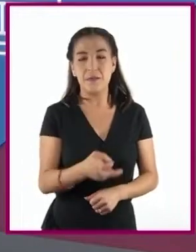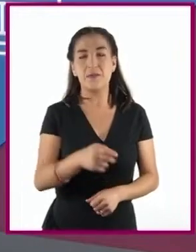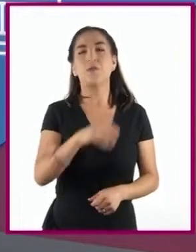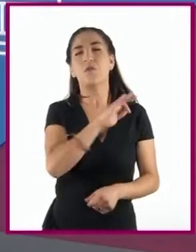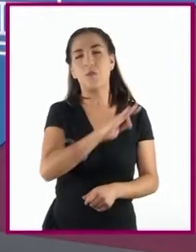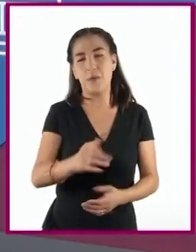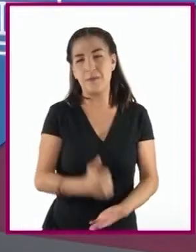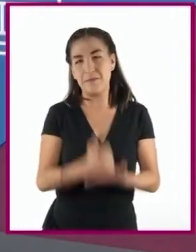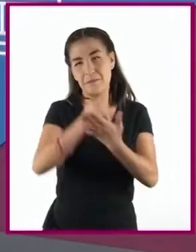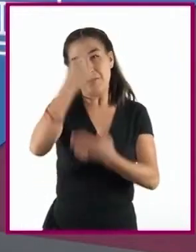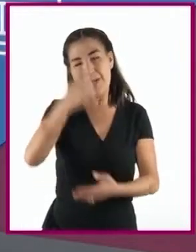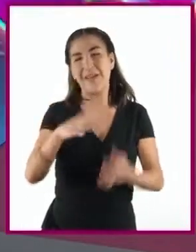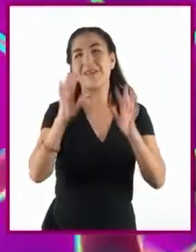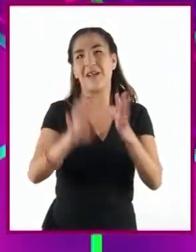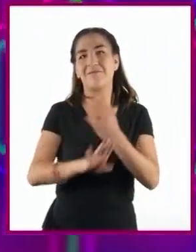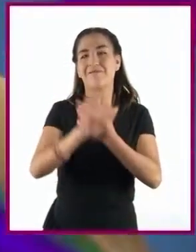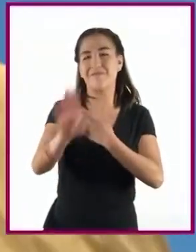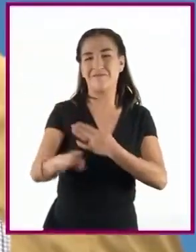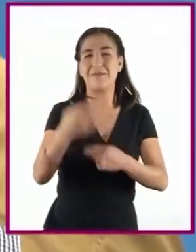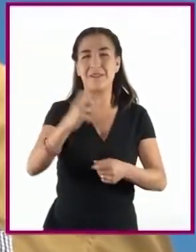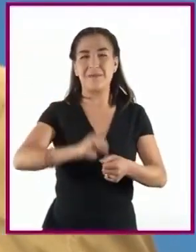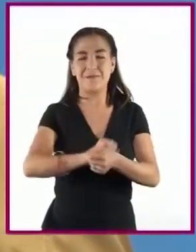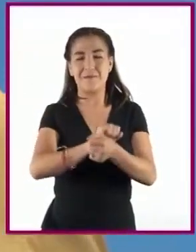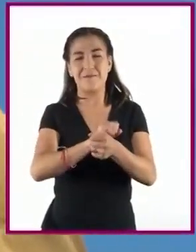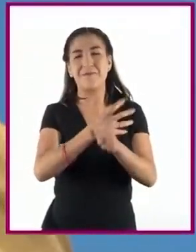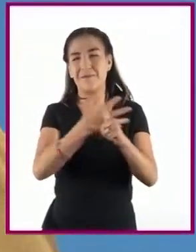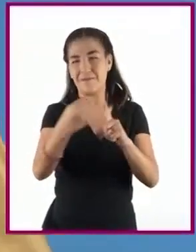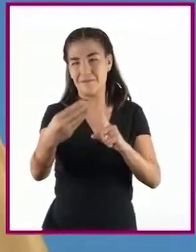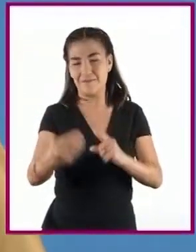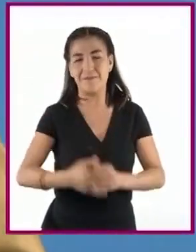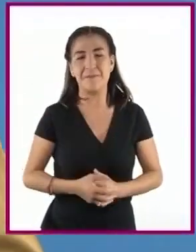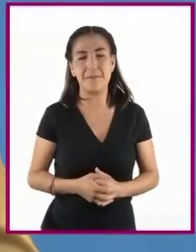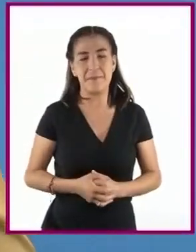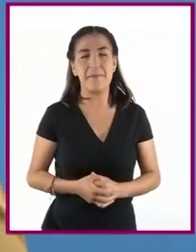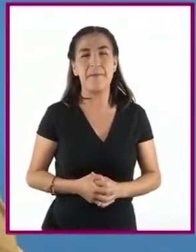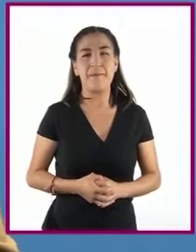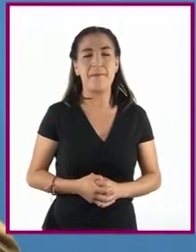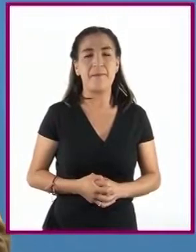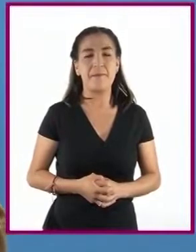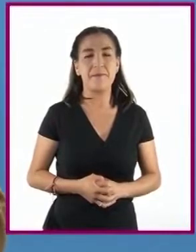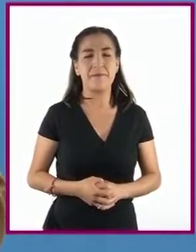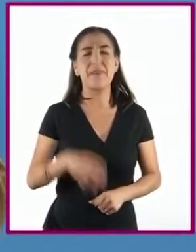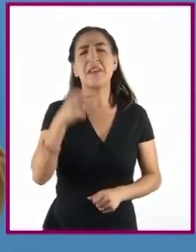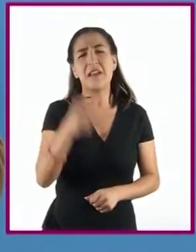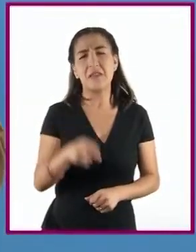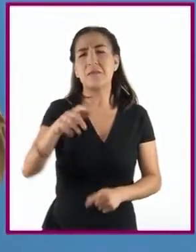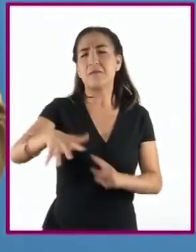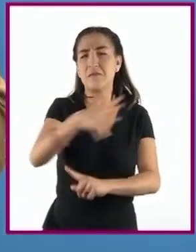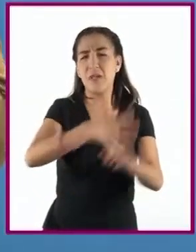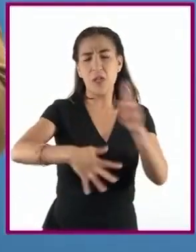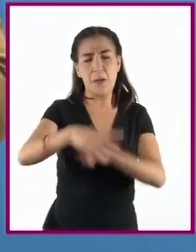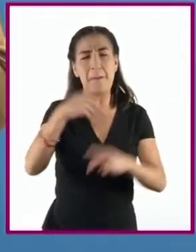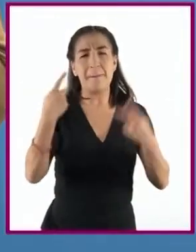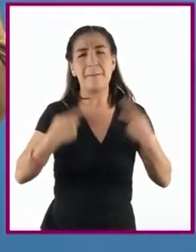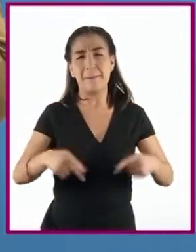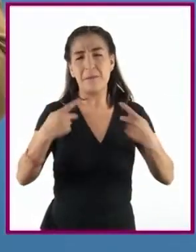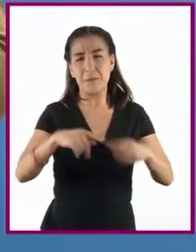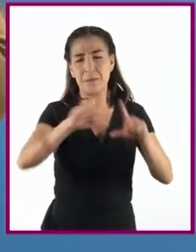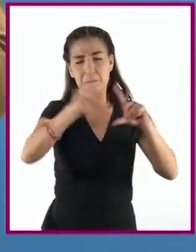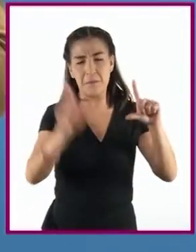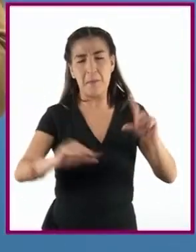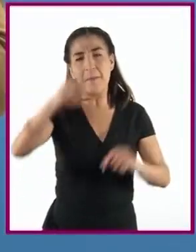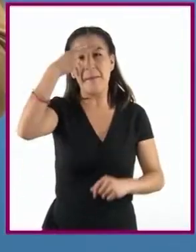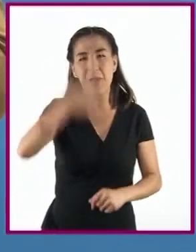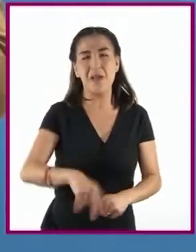contribuimos a prevenir el contagio. Después de 10 años de conflicto armado, la sociedad mexicana sufrió diversas transformaciones,